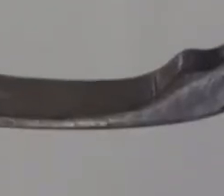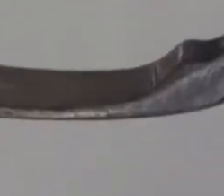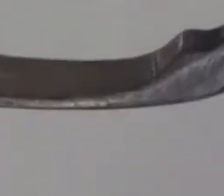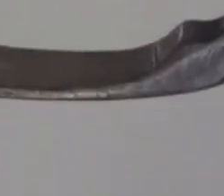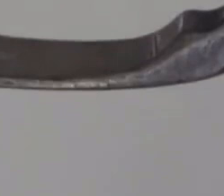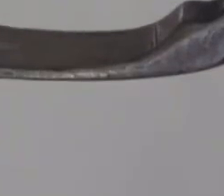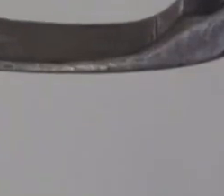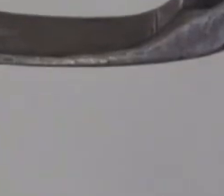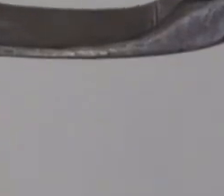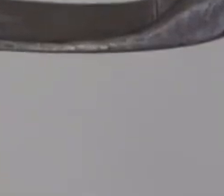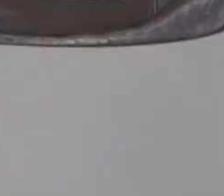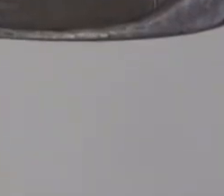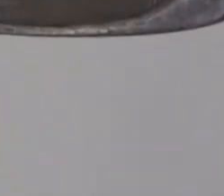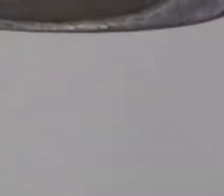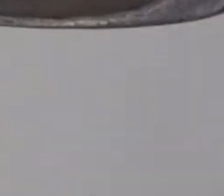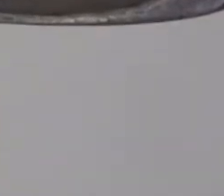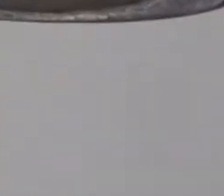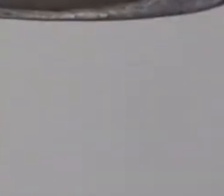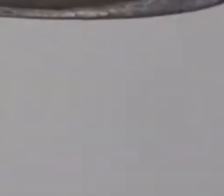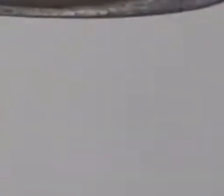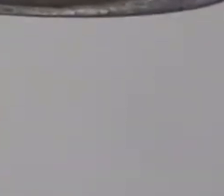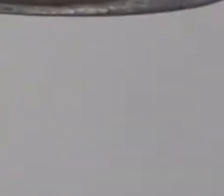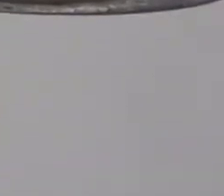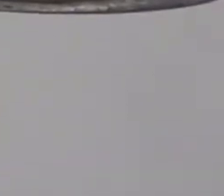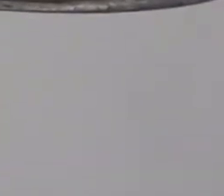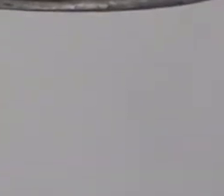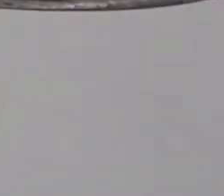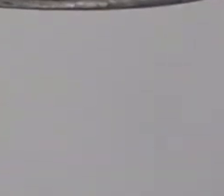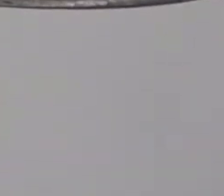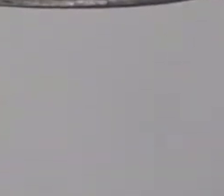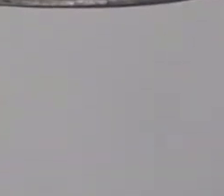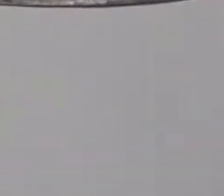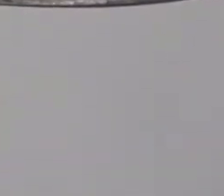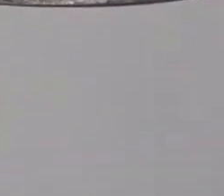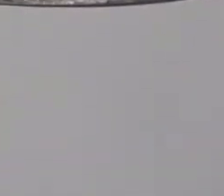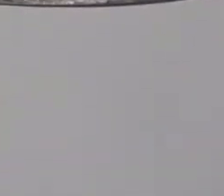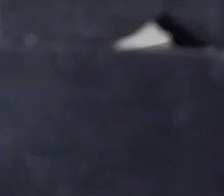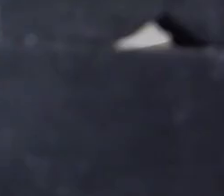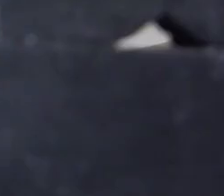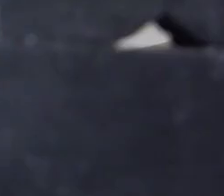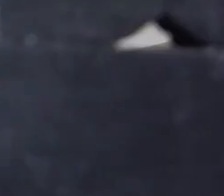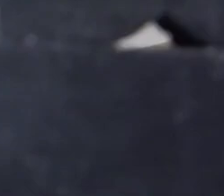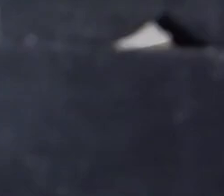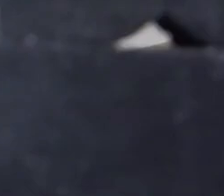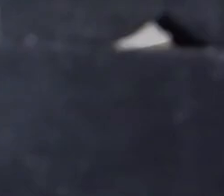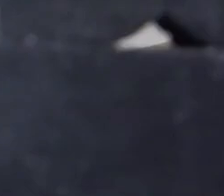y a la distancia de cien años